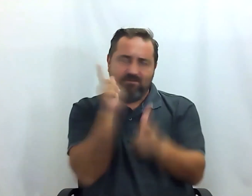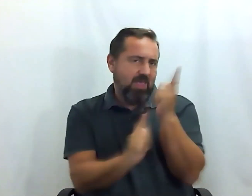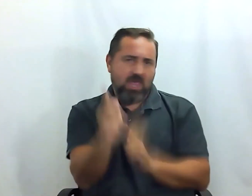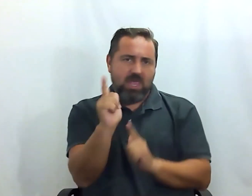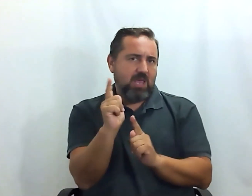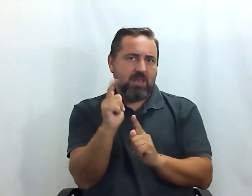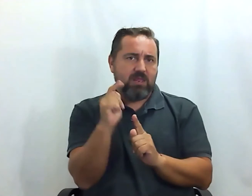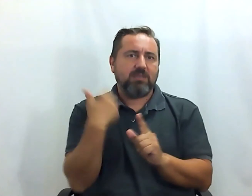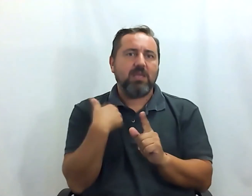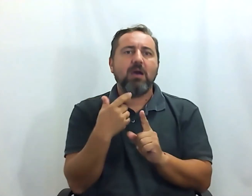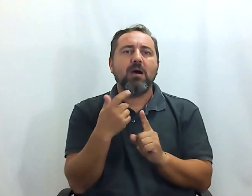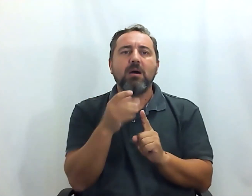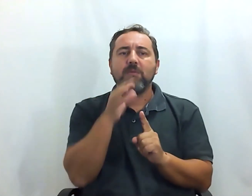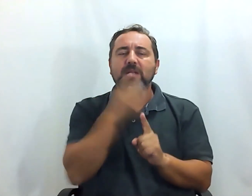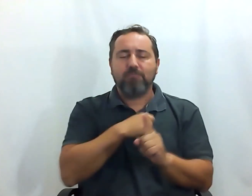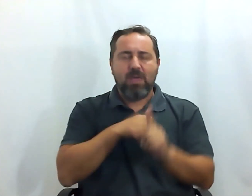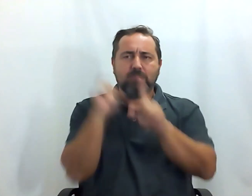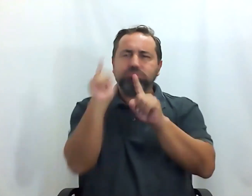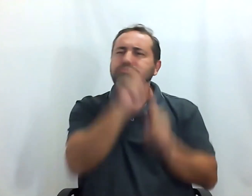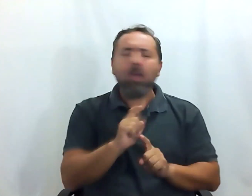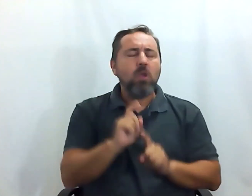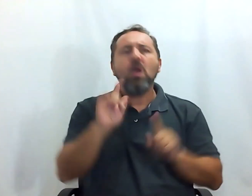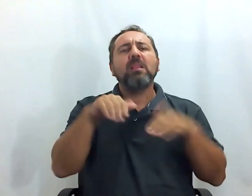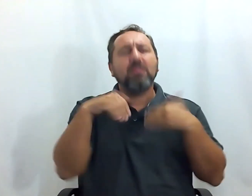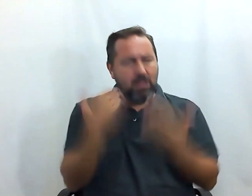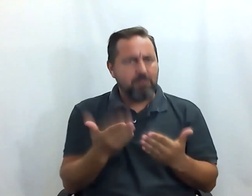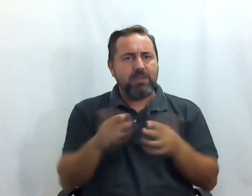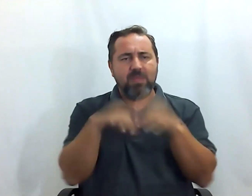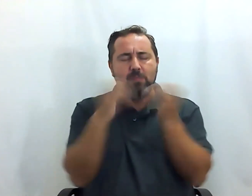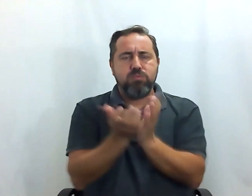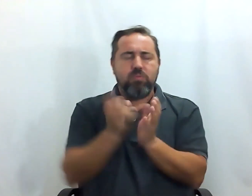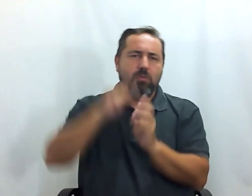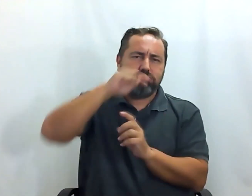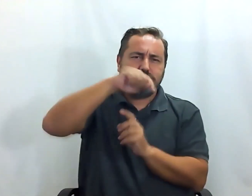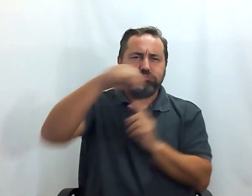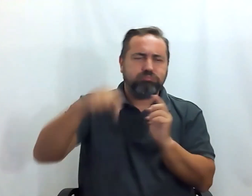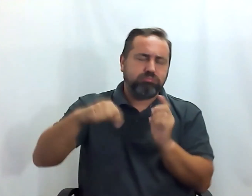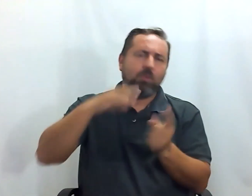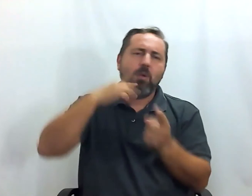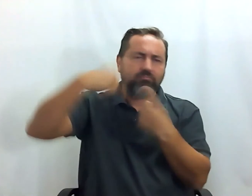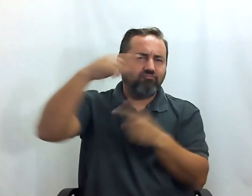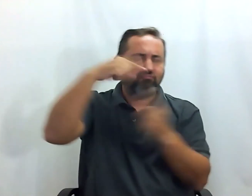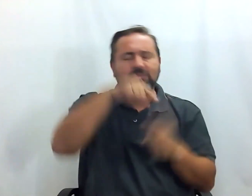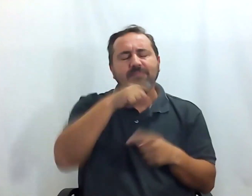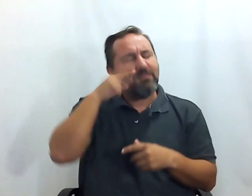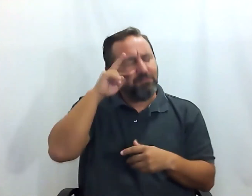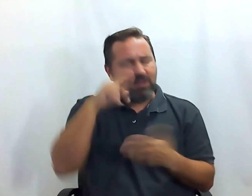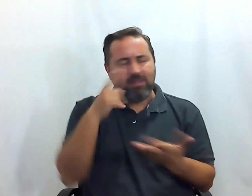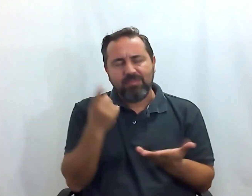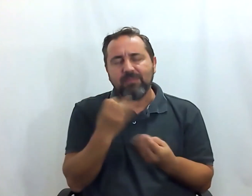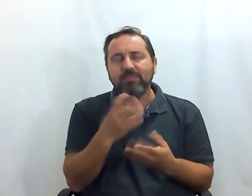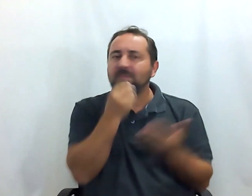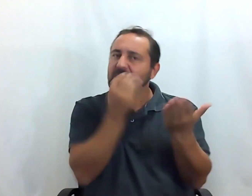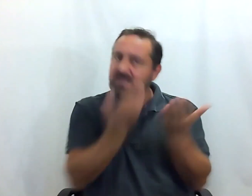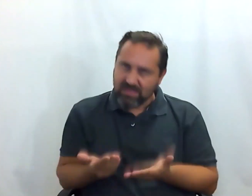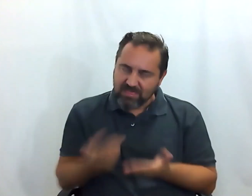estado no solo por destinos españoles, sino por distintas partes del mundo. Así que tiene una gran experiencia. Bienvenida, Nuria.